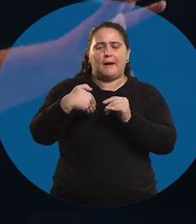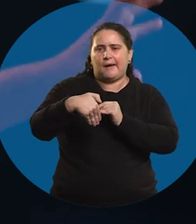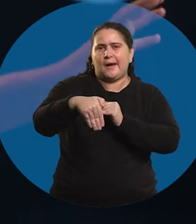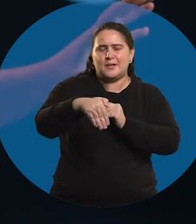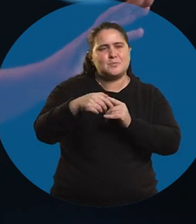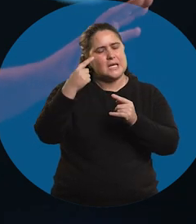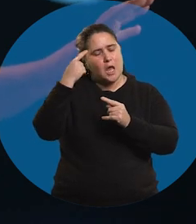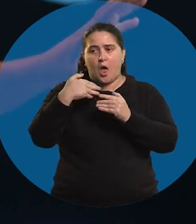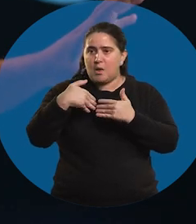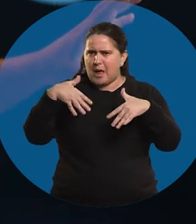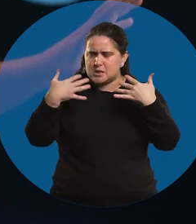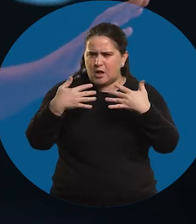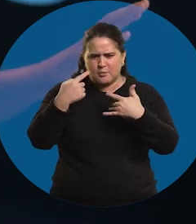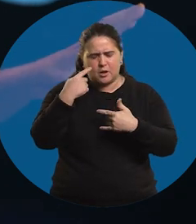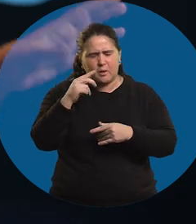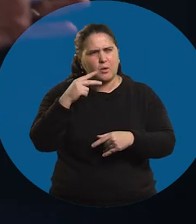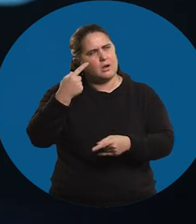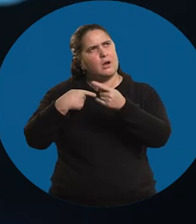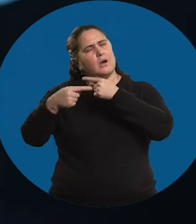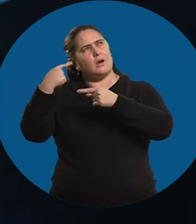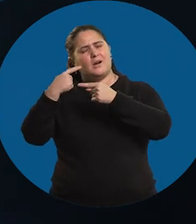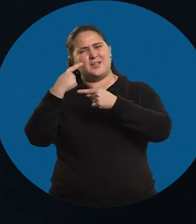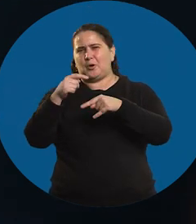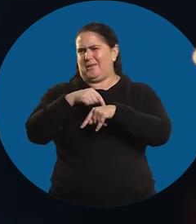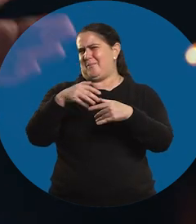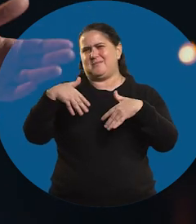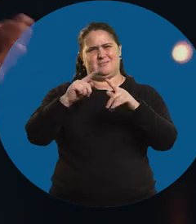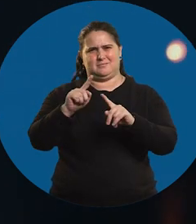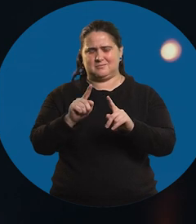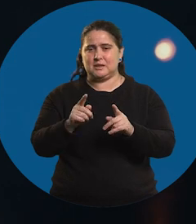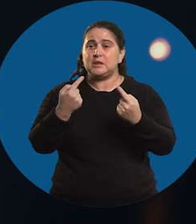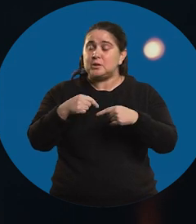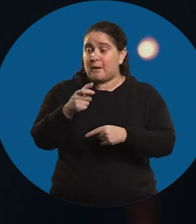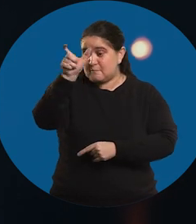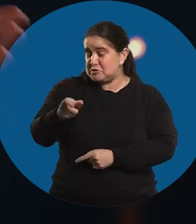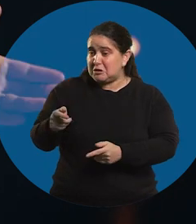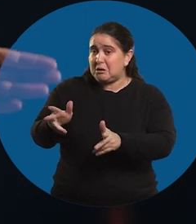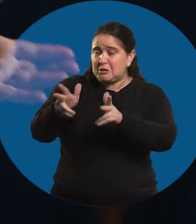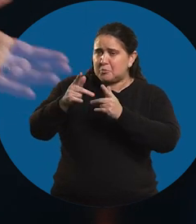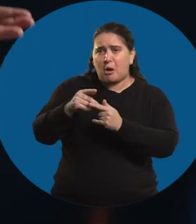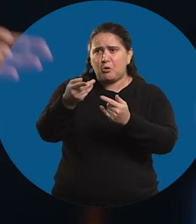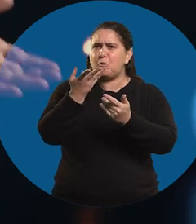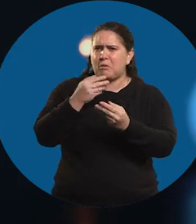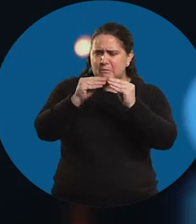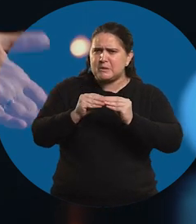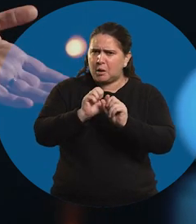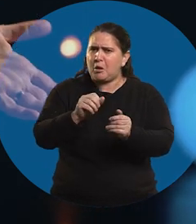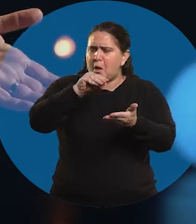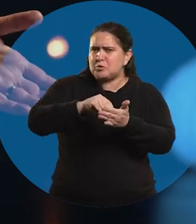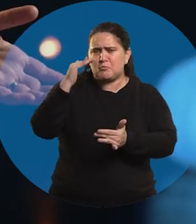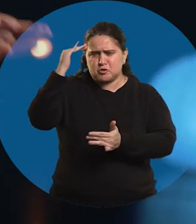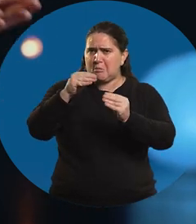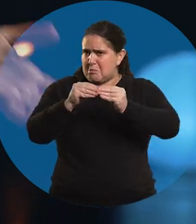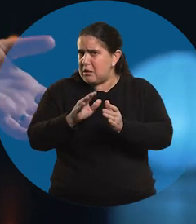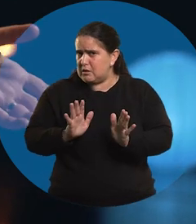no es tiempo después de mirado desde lejos. Y bueno, una persona me dice, pero si te gusta la matemática, ¿por qué no te